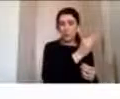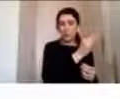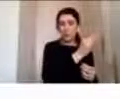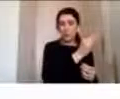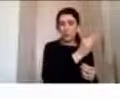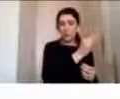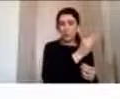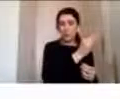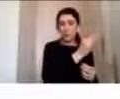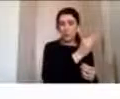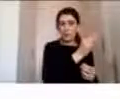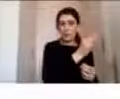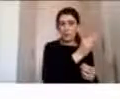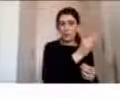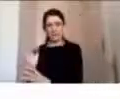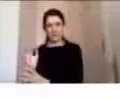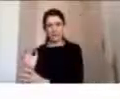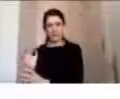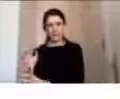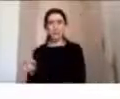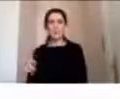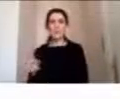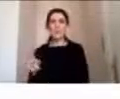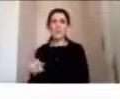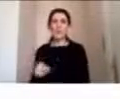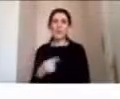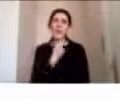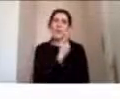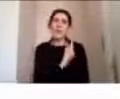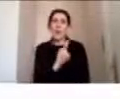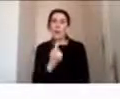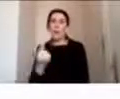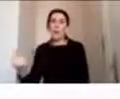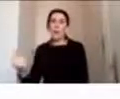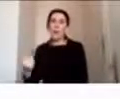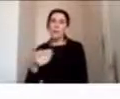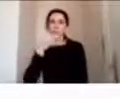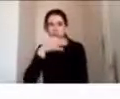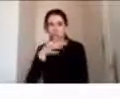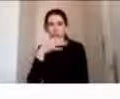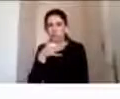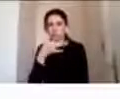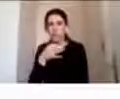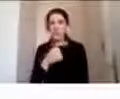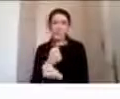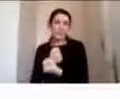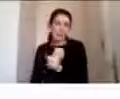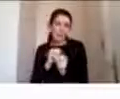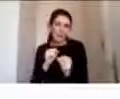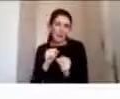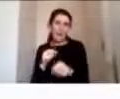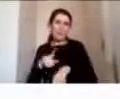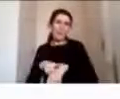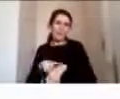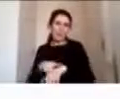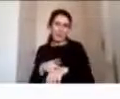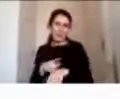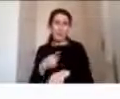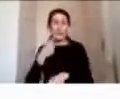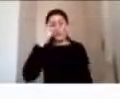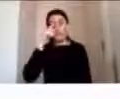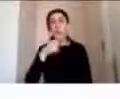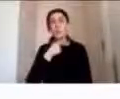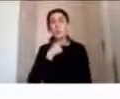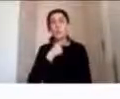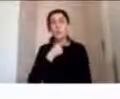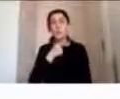hablar obviamente sobre cada una de ellas y nos toma más del tiempo que tenemos hoy pero me gustaría poder a